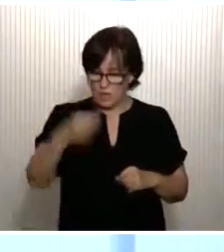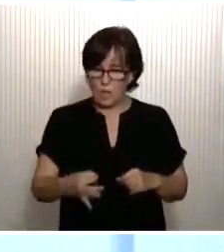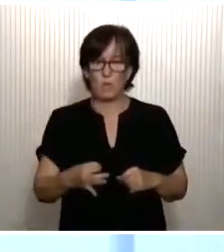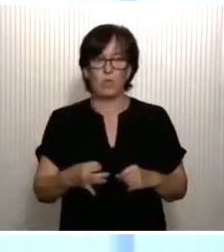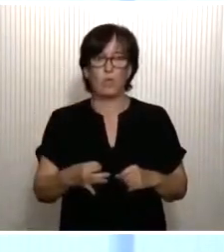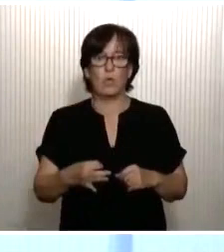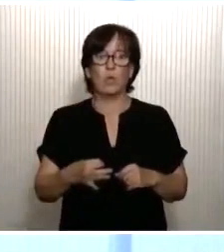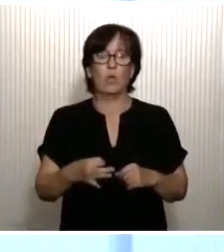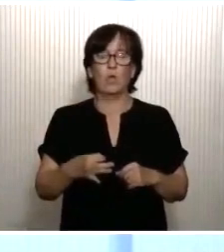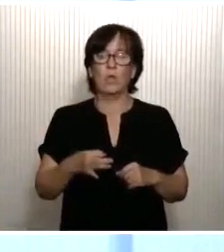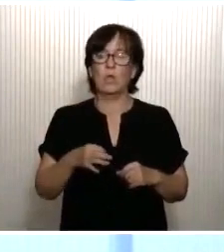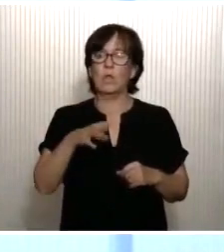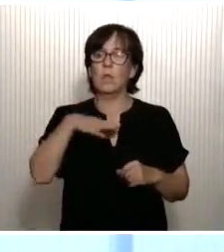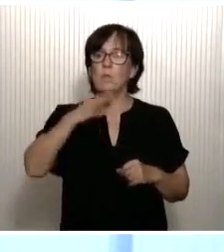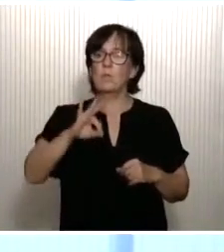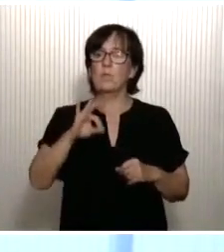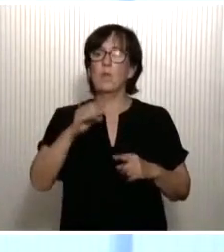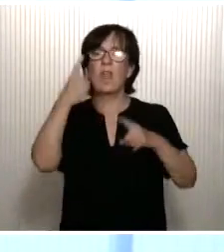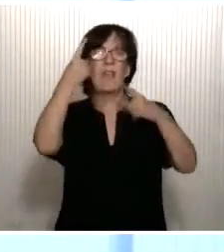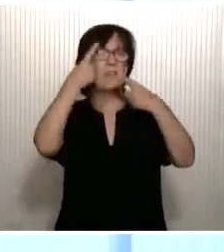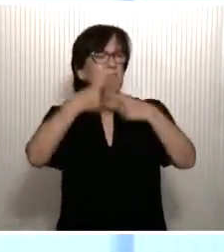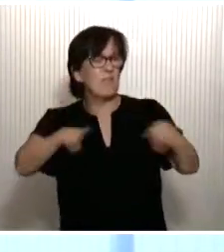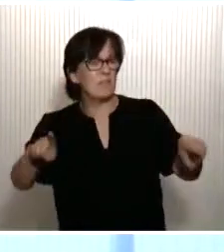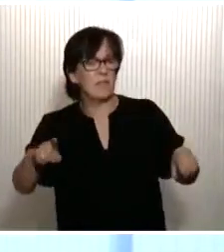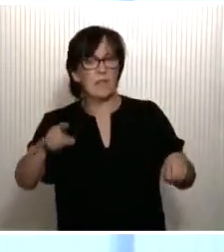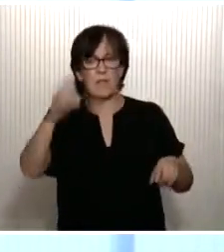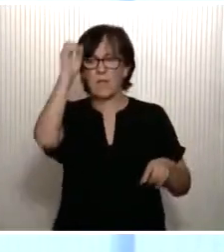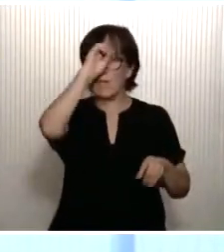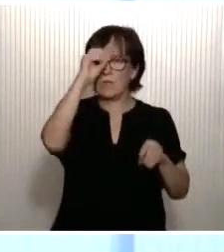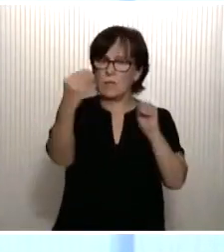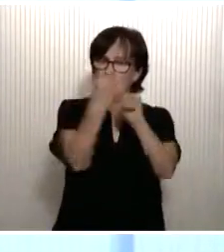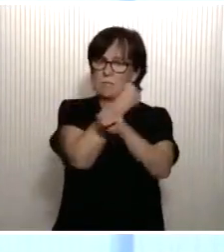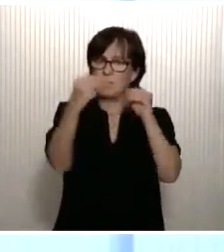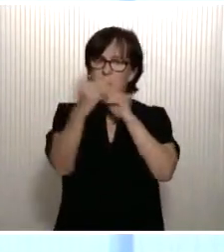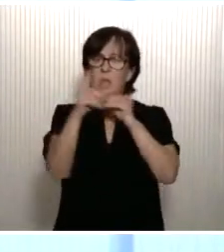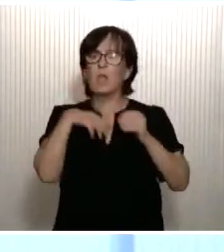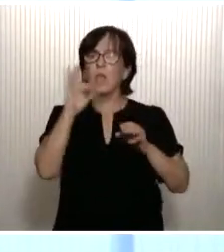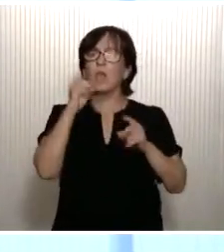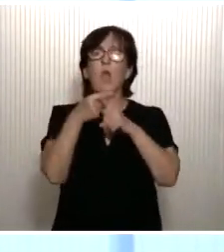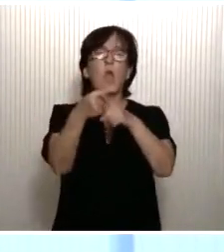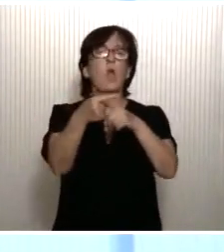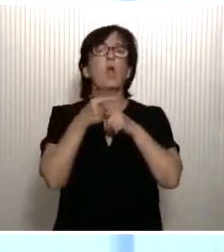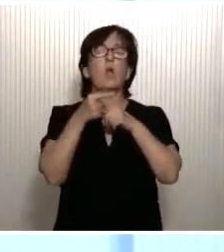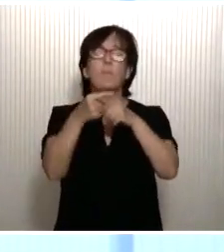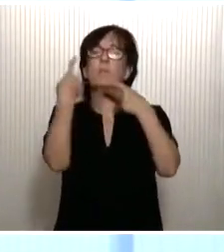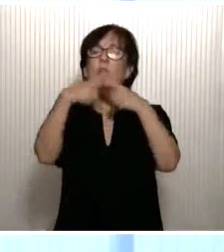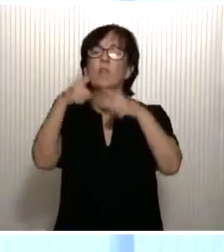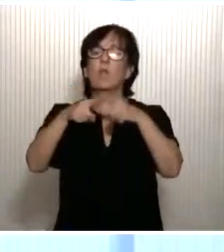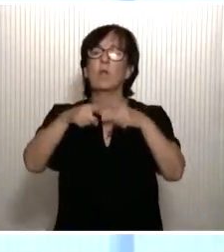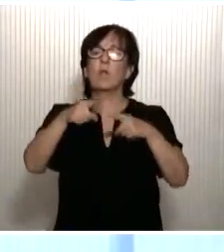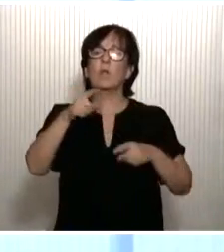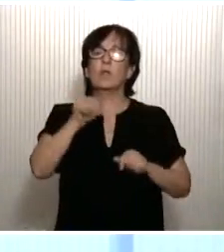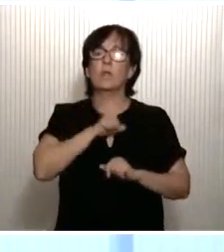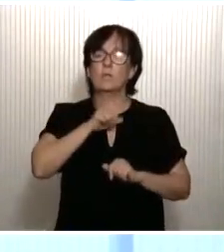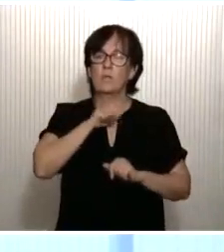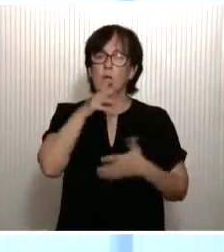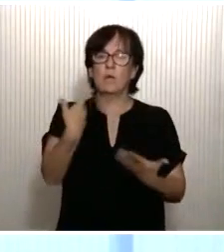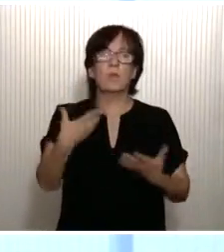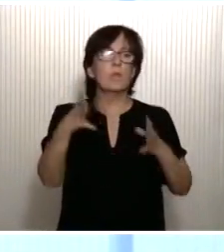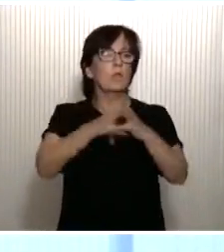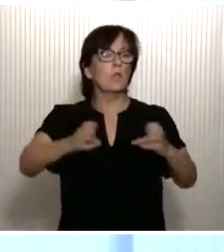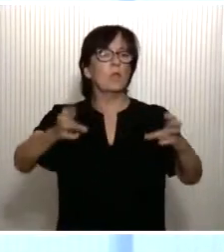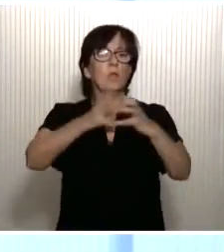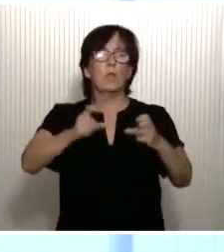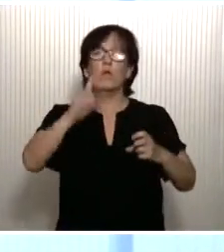convencido de que, por encima de las diferencias, comparten una misma esperanza, un mismo anhelo, una